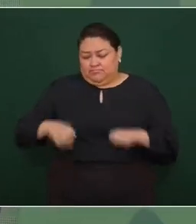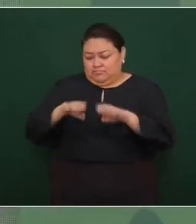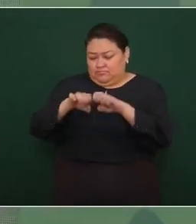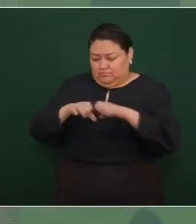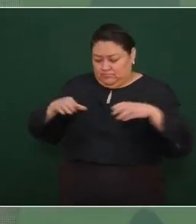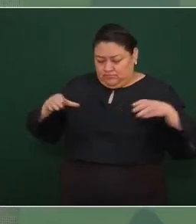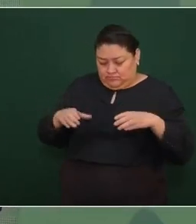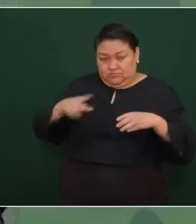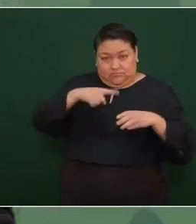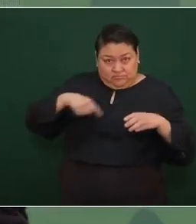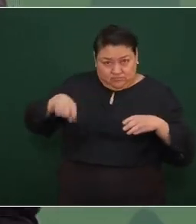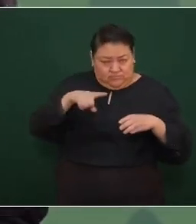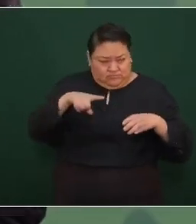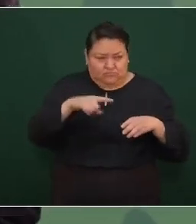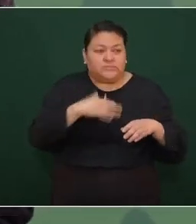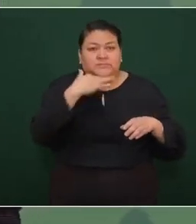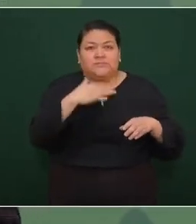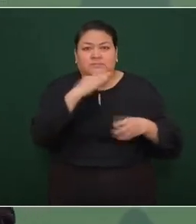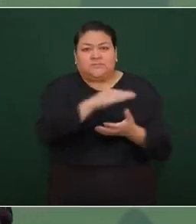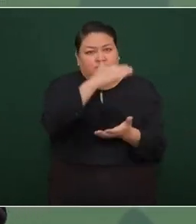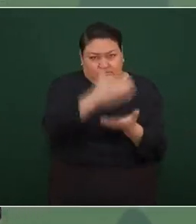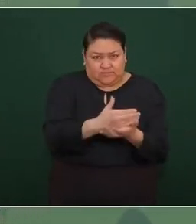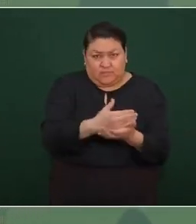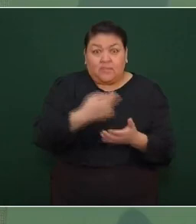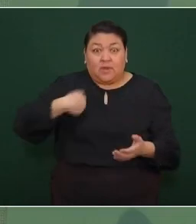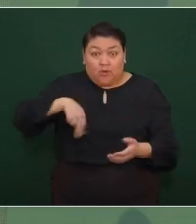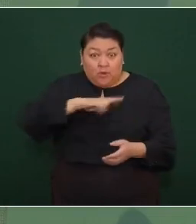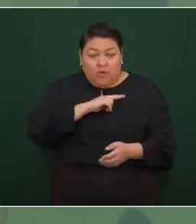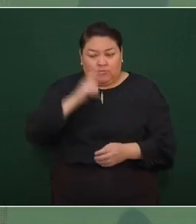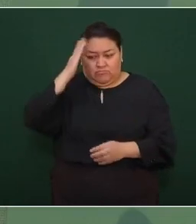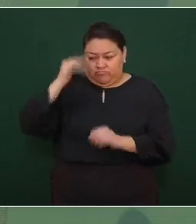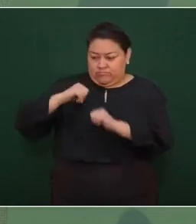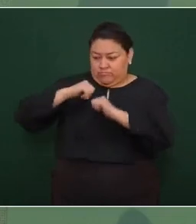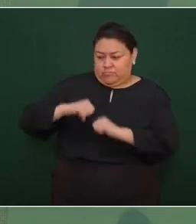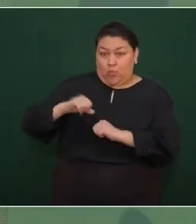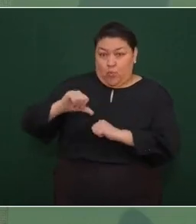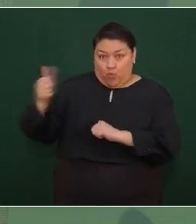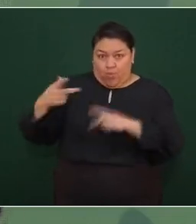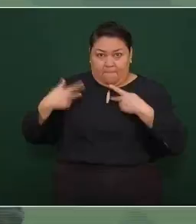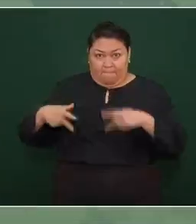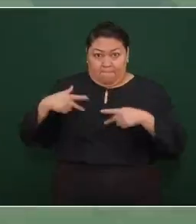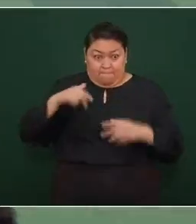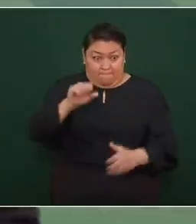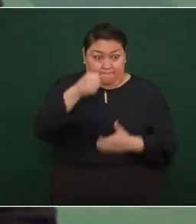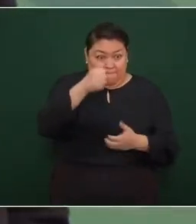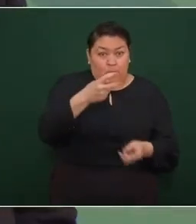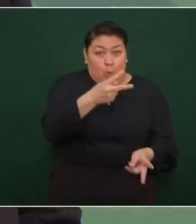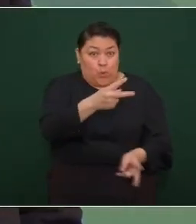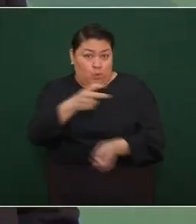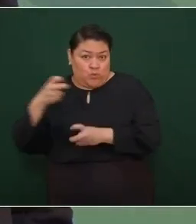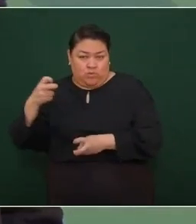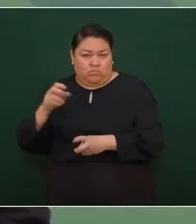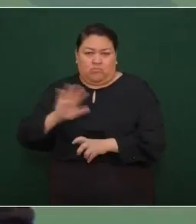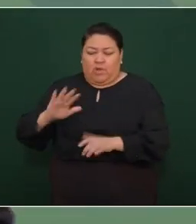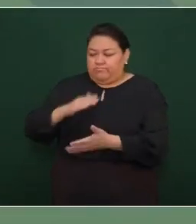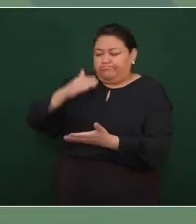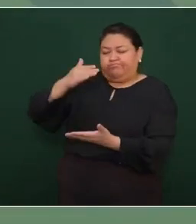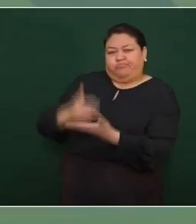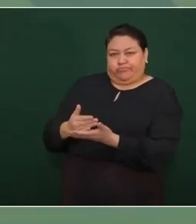No hemos permitido que se roben el dinero del presupuesto que es dinero del pueblo